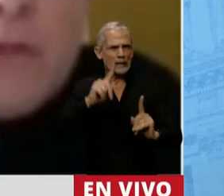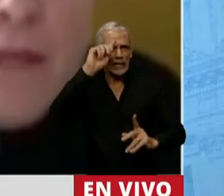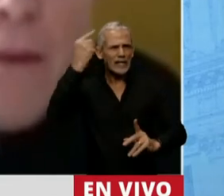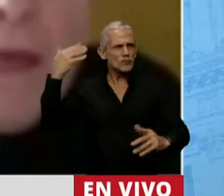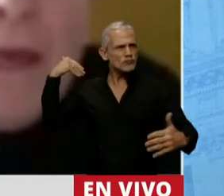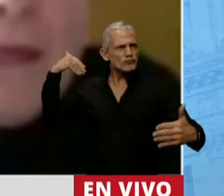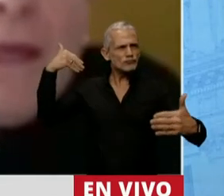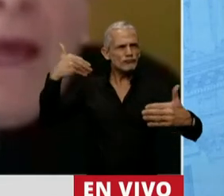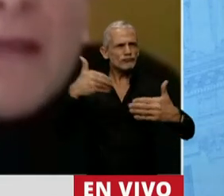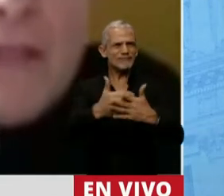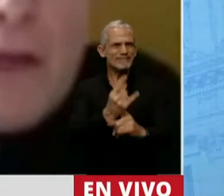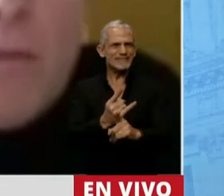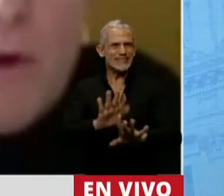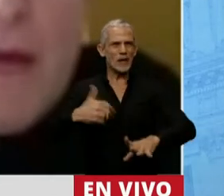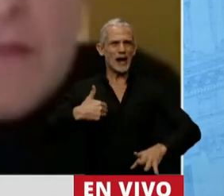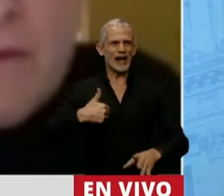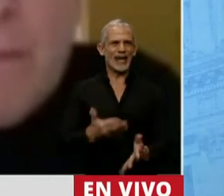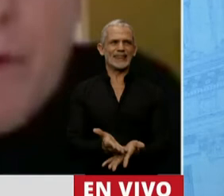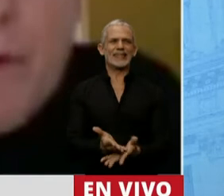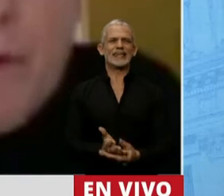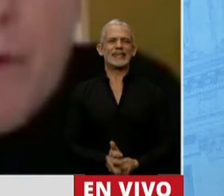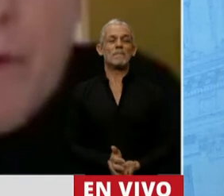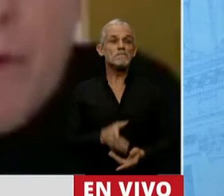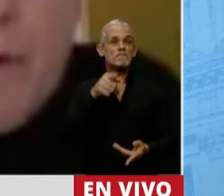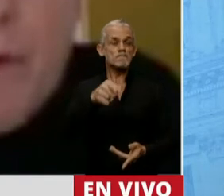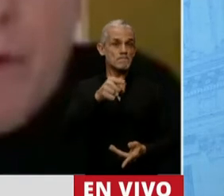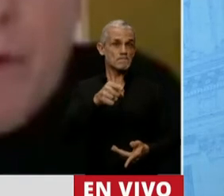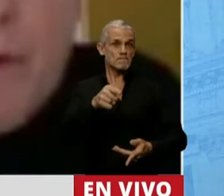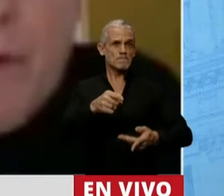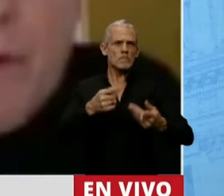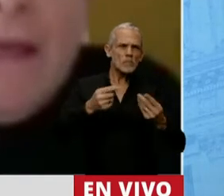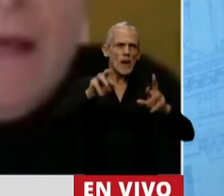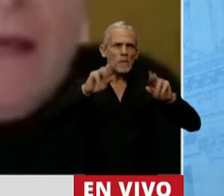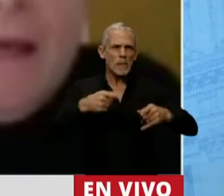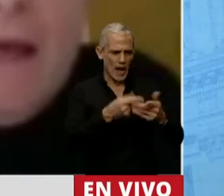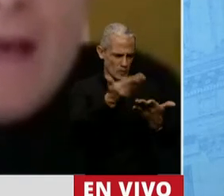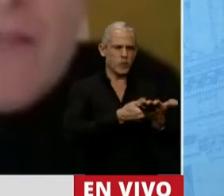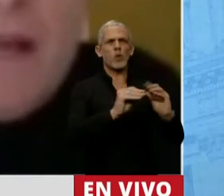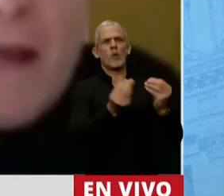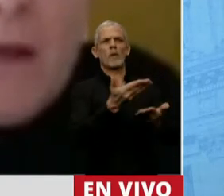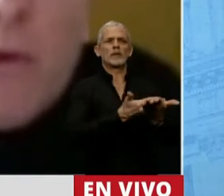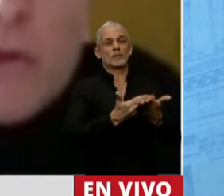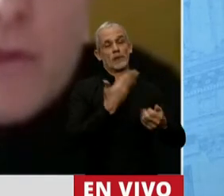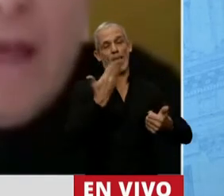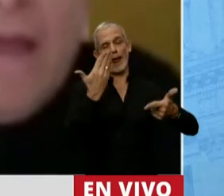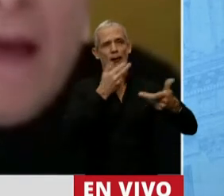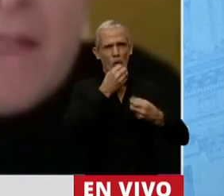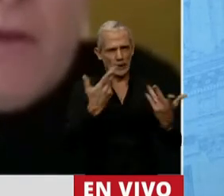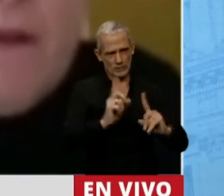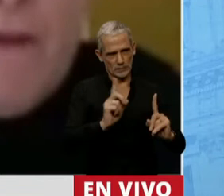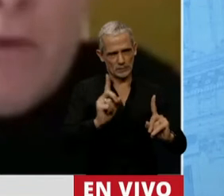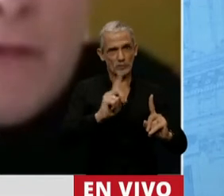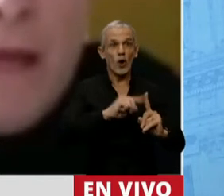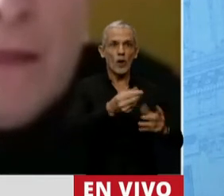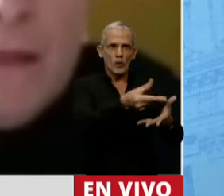nacionales. Usted sabe que así como hacer una política sin presupuesto es cháchara, asignar recursos